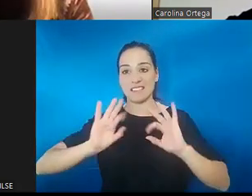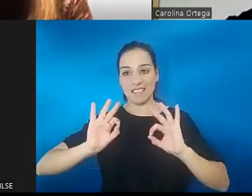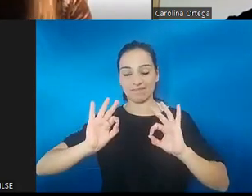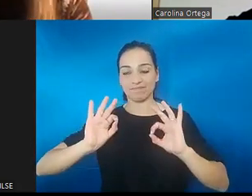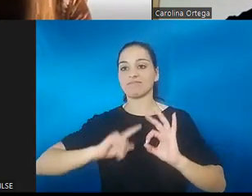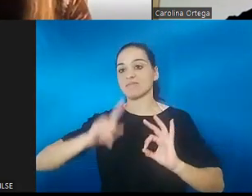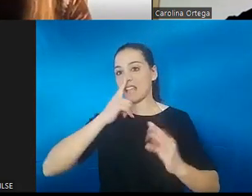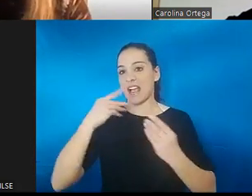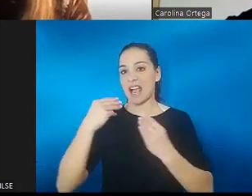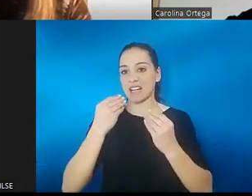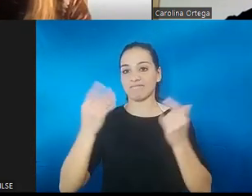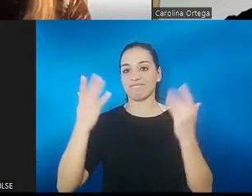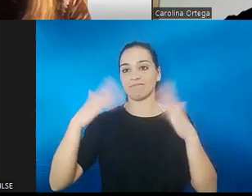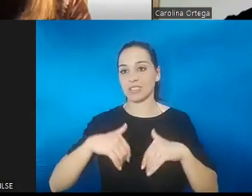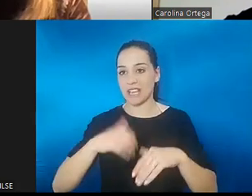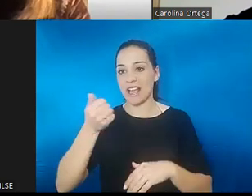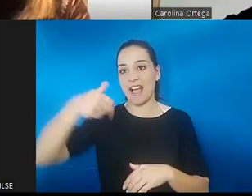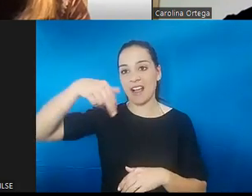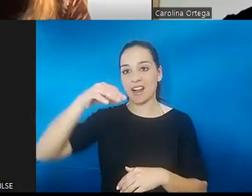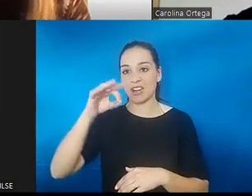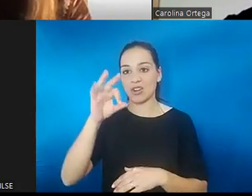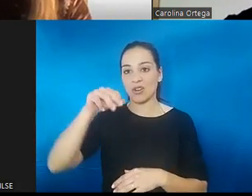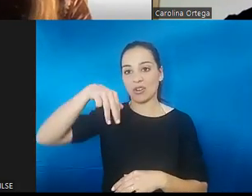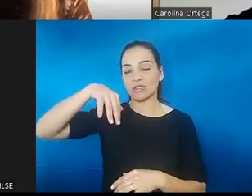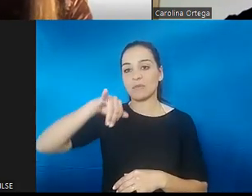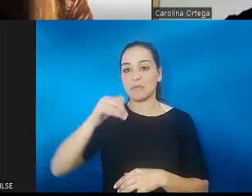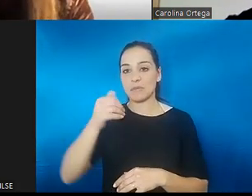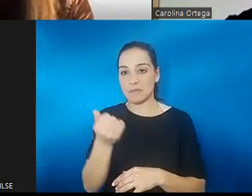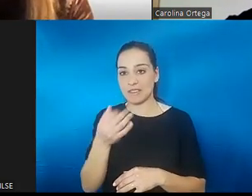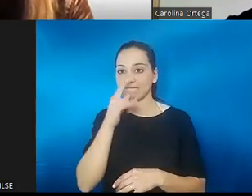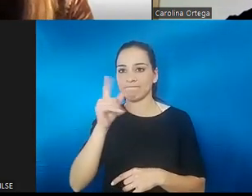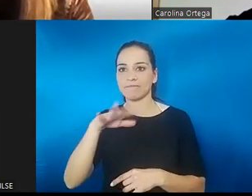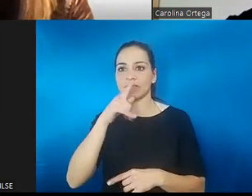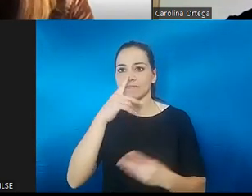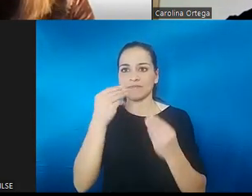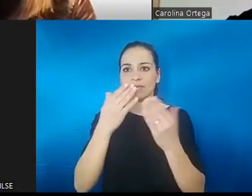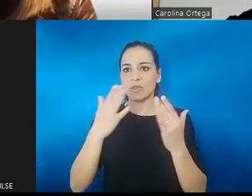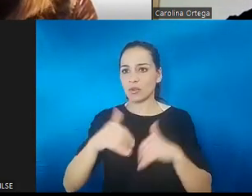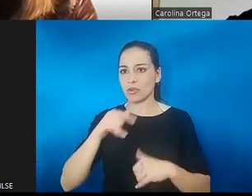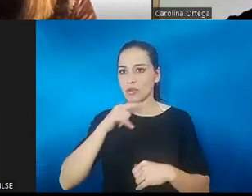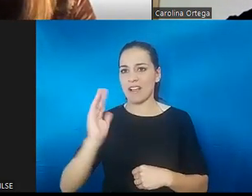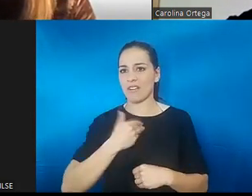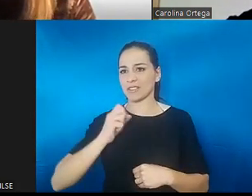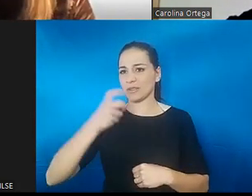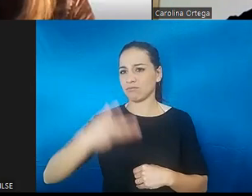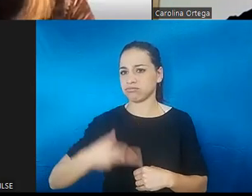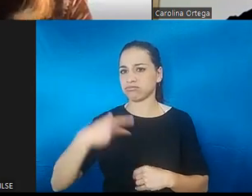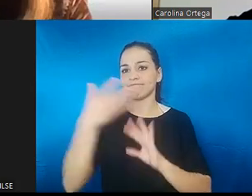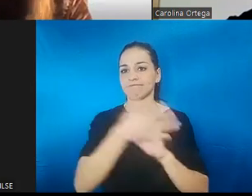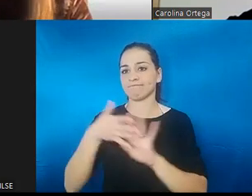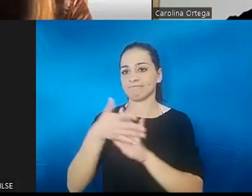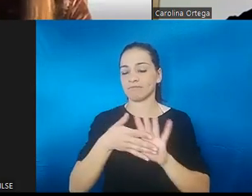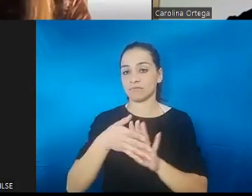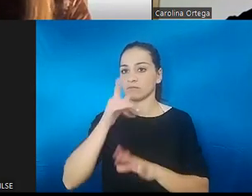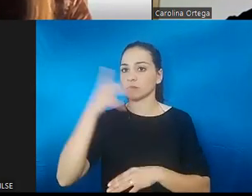en esta jornada vamos a conocer las consecuencias de vivir sin olfato. Es una situación que se convirtió en un fenómeno durante la